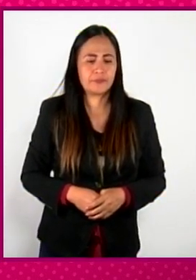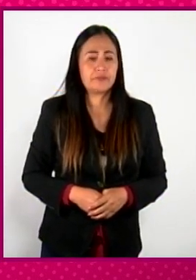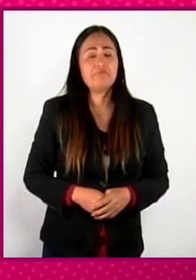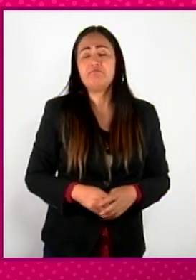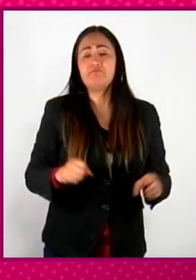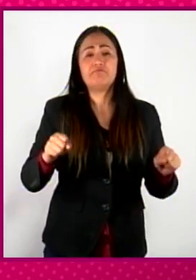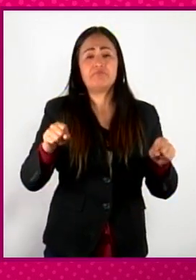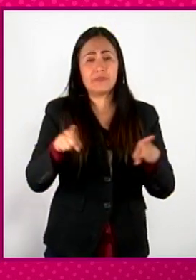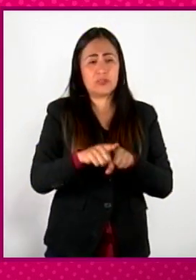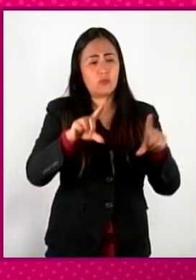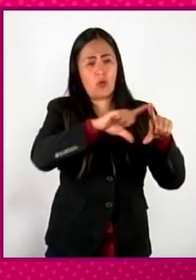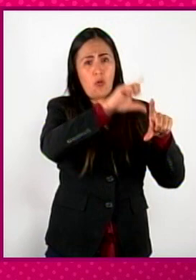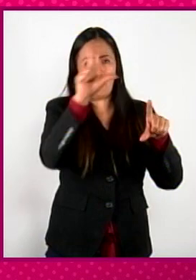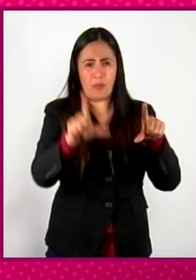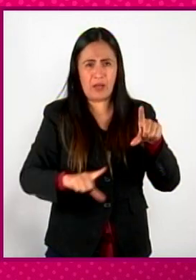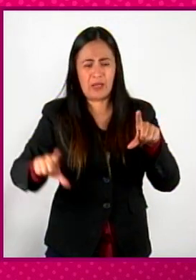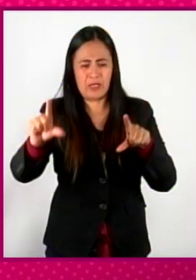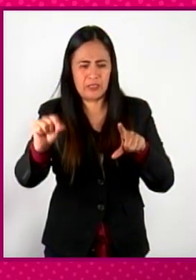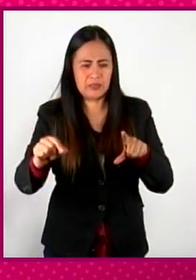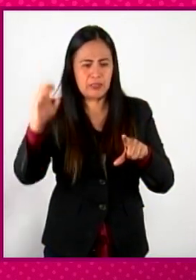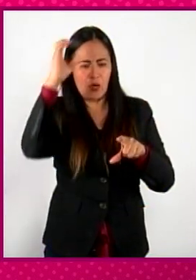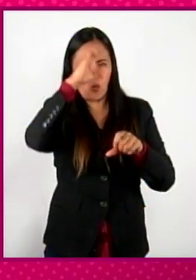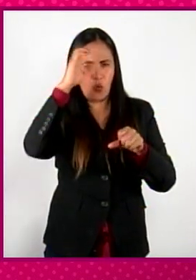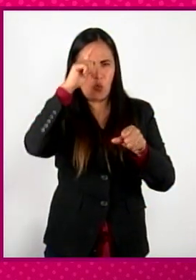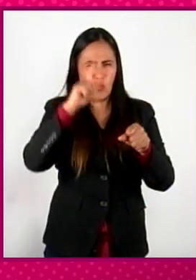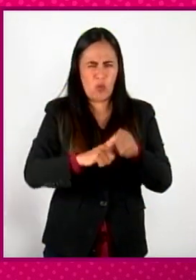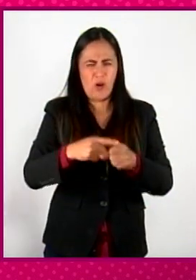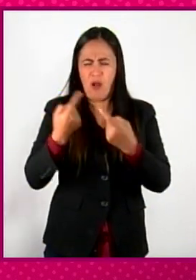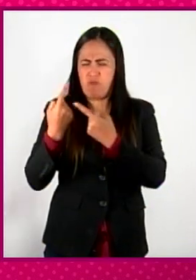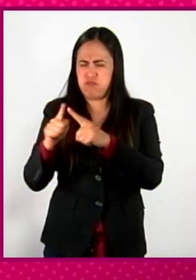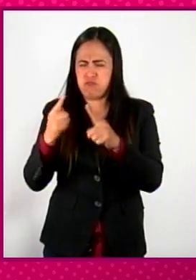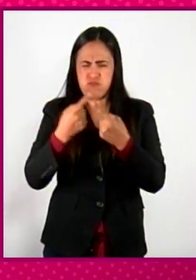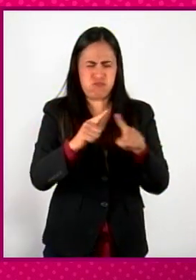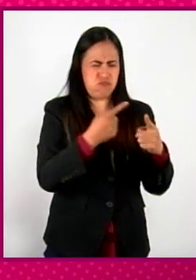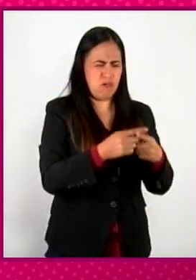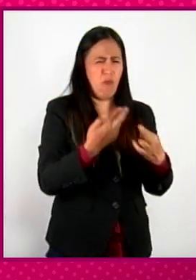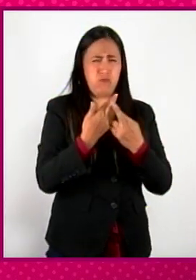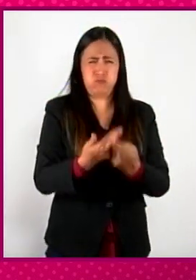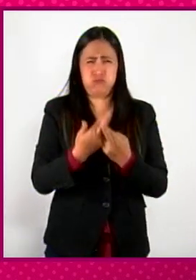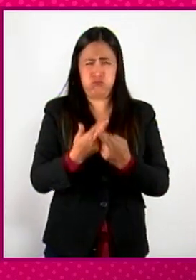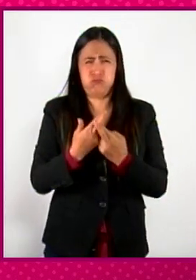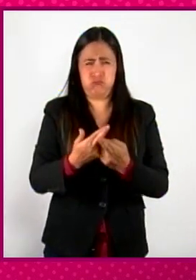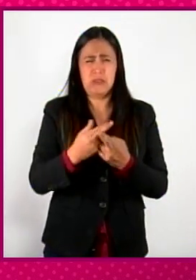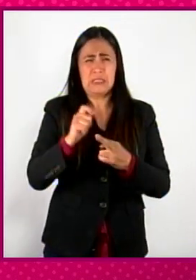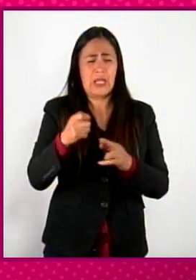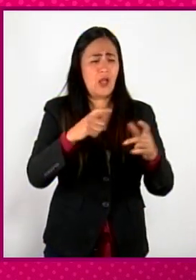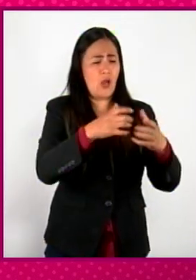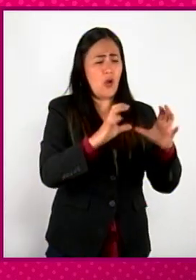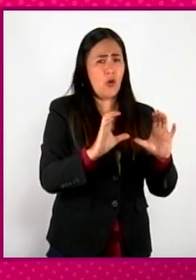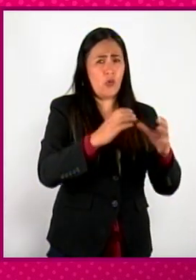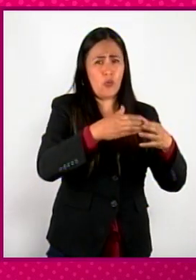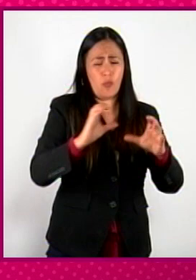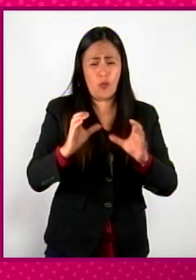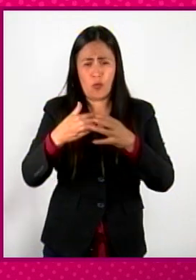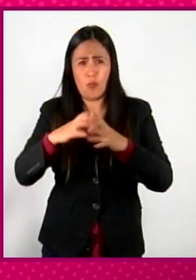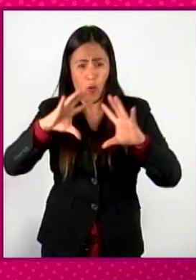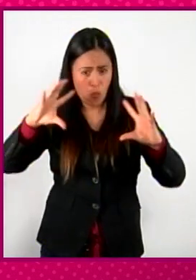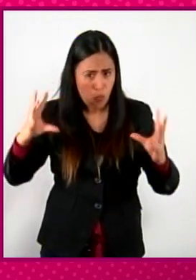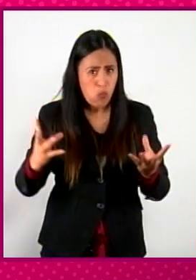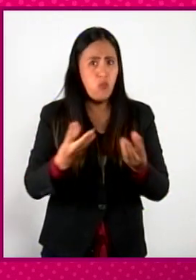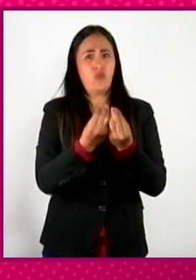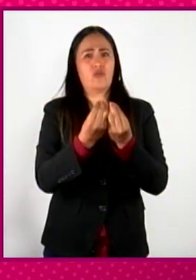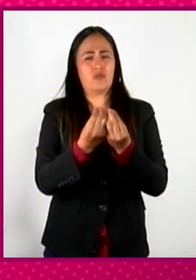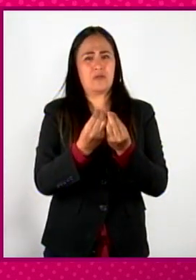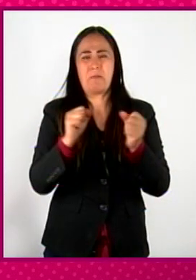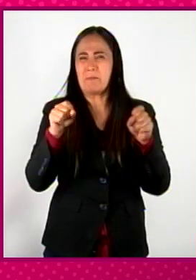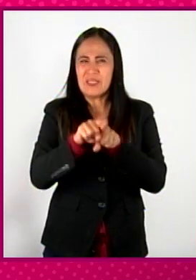que tenemos de nuestro país se debe obviamente a la suma de todos los individuos de todos los grupos étnicos, lingüísticos y